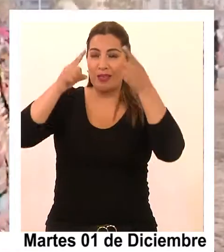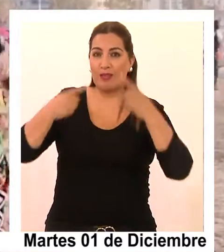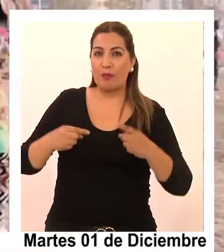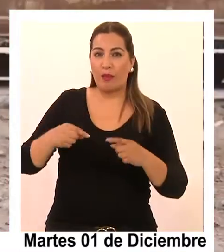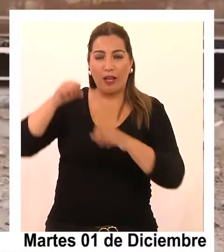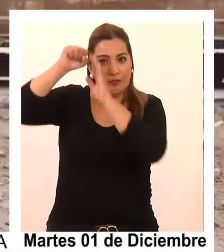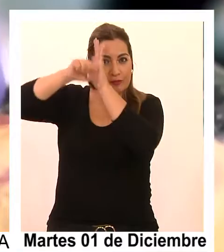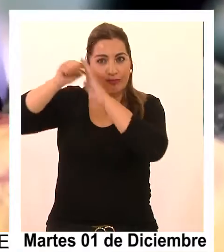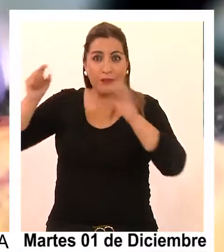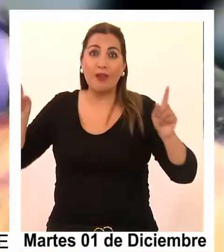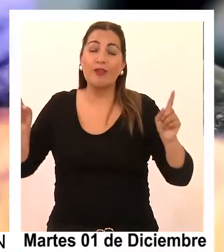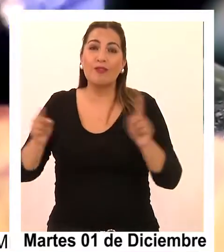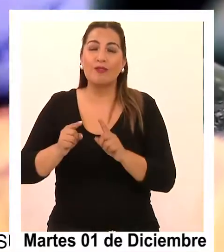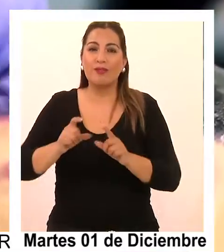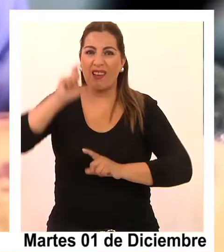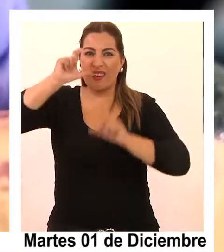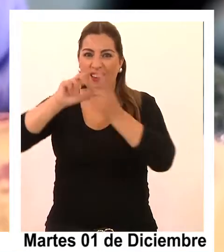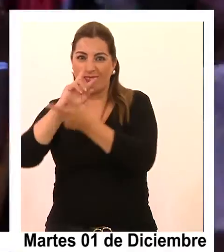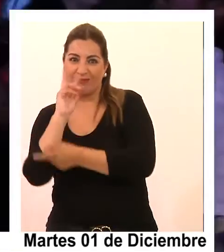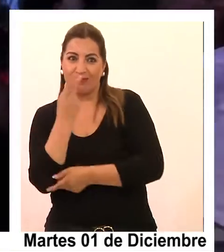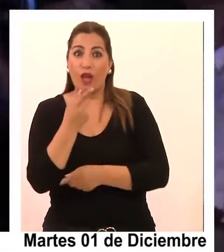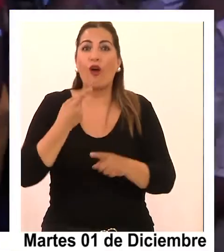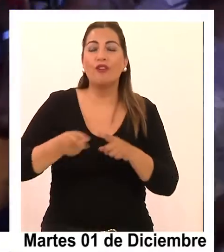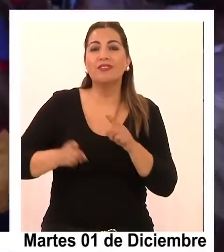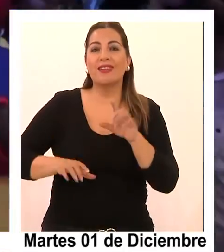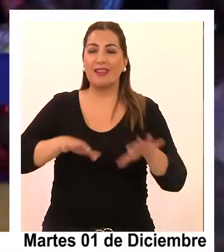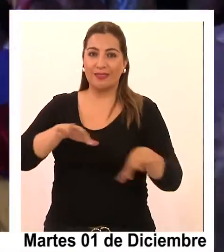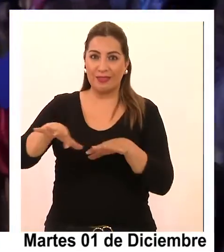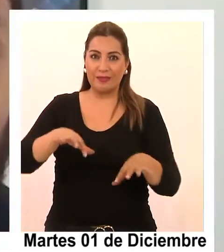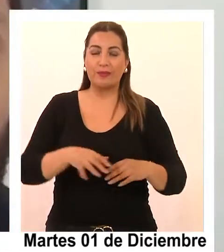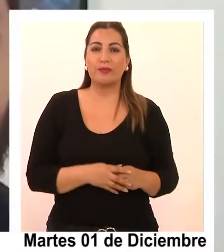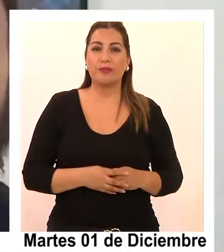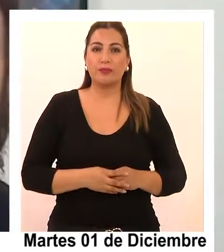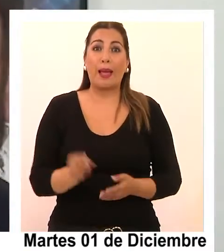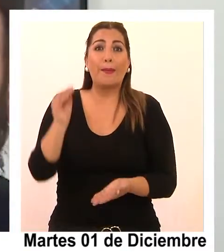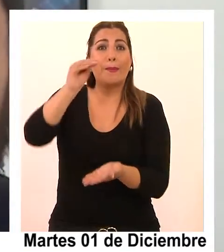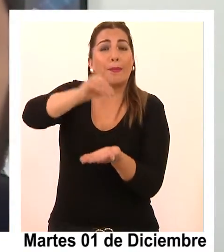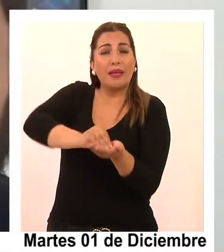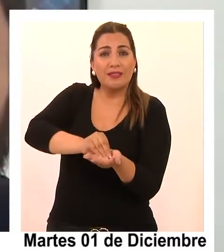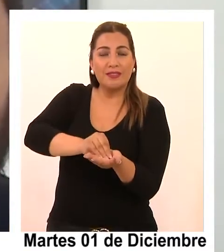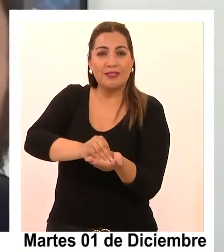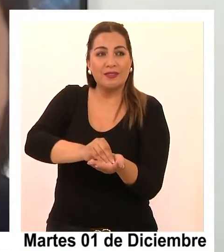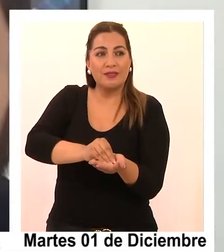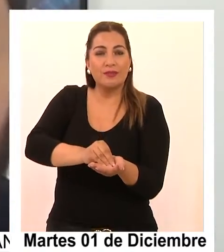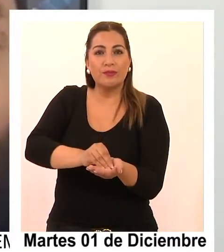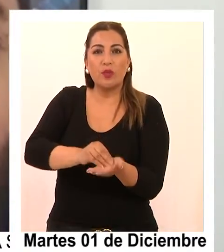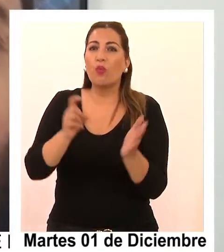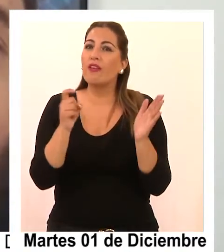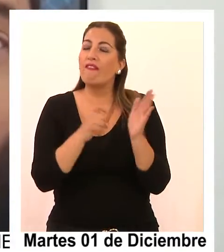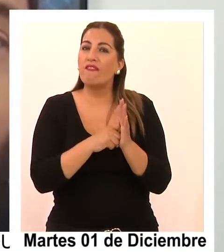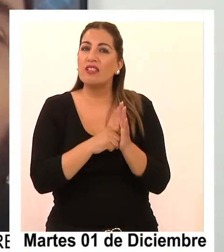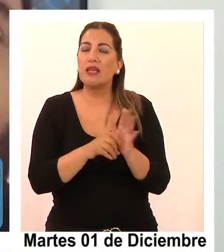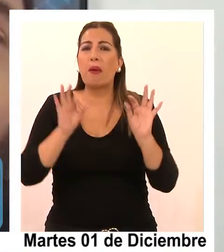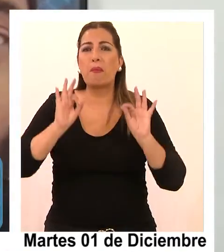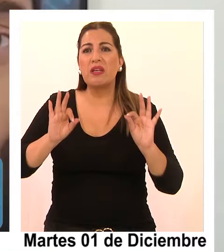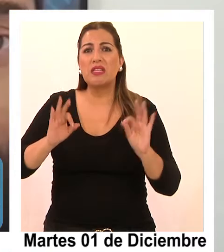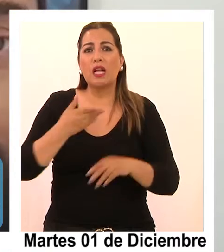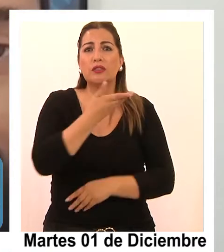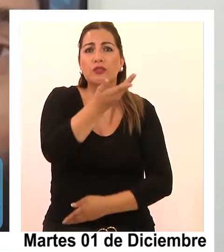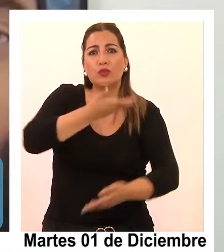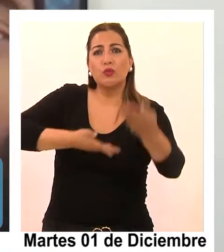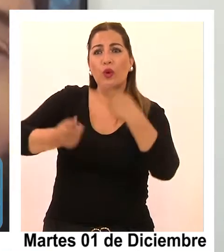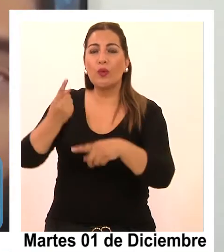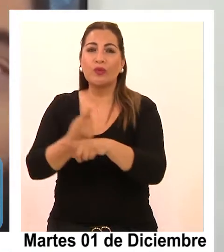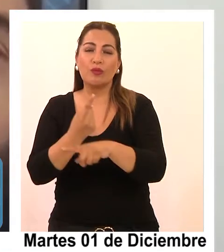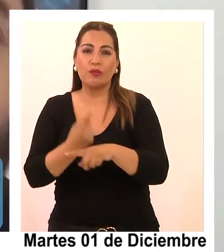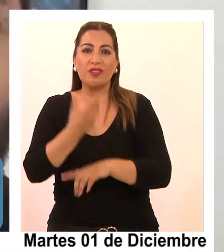cortometrajes y performance, se sumarán otras actividades. Hemos sumado un ciclo especial de conversaciones, por lo